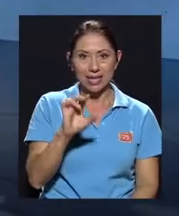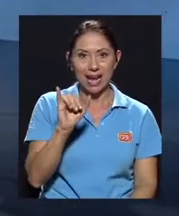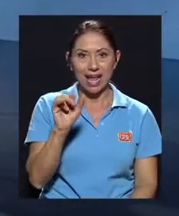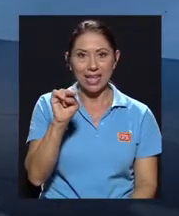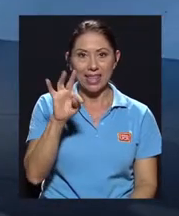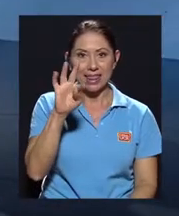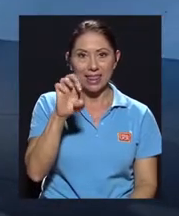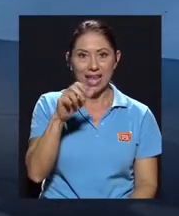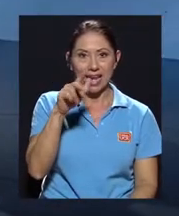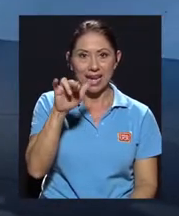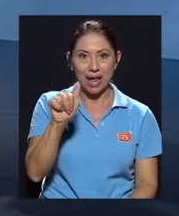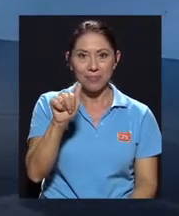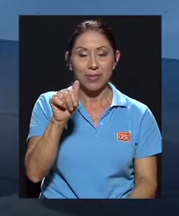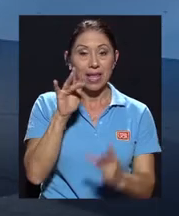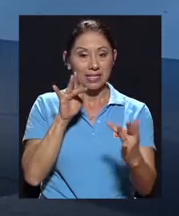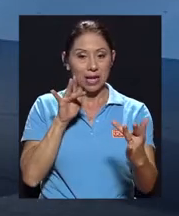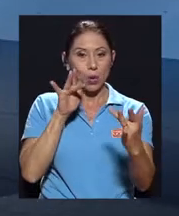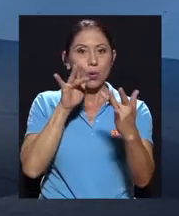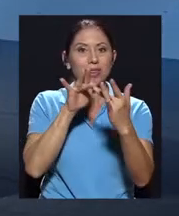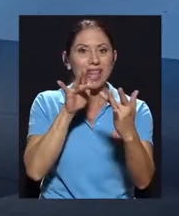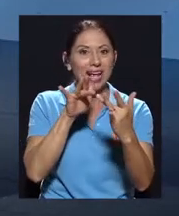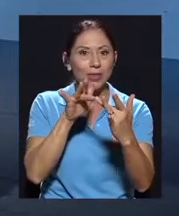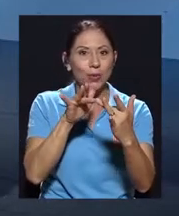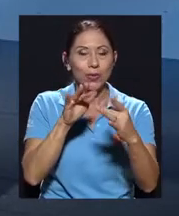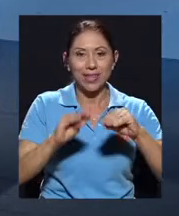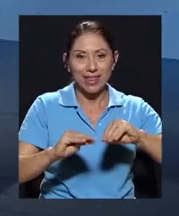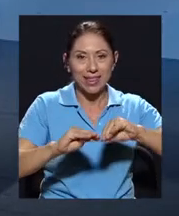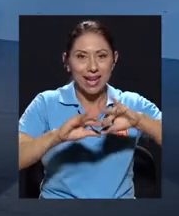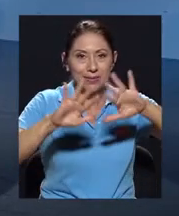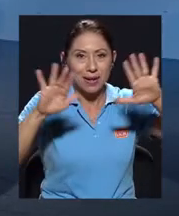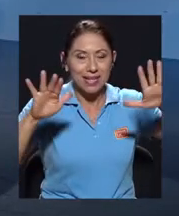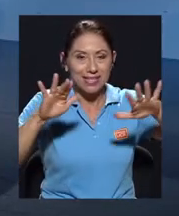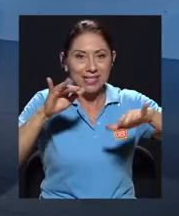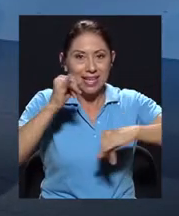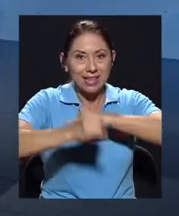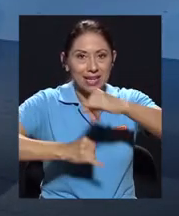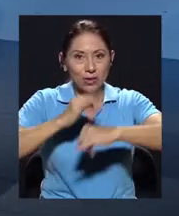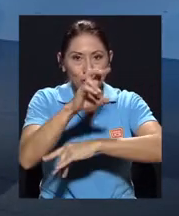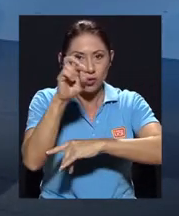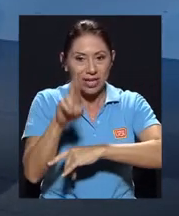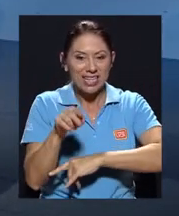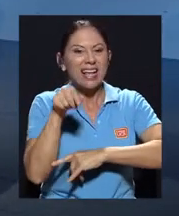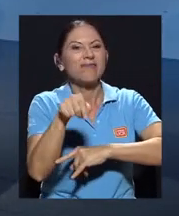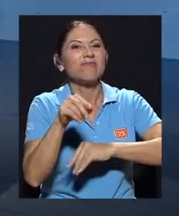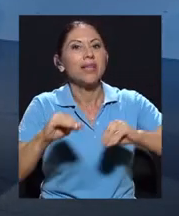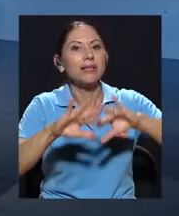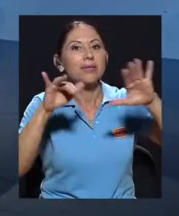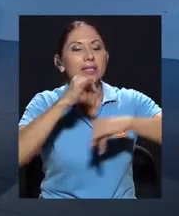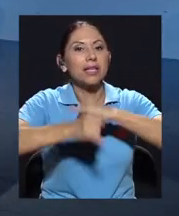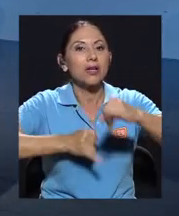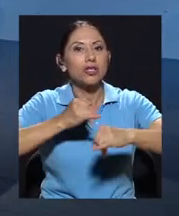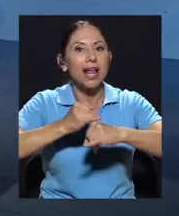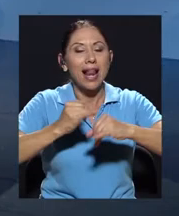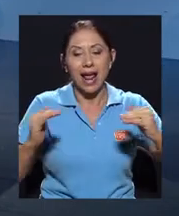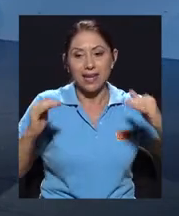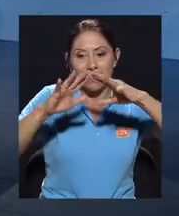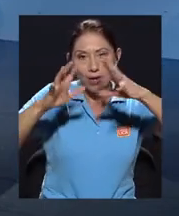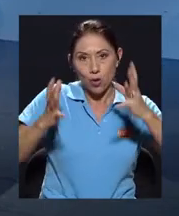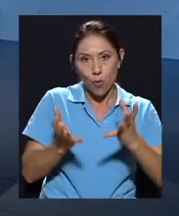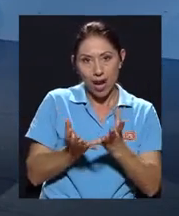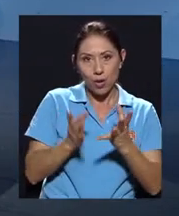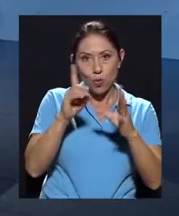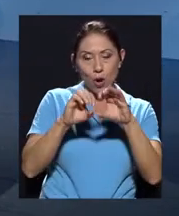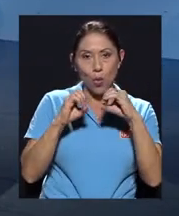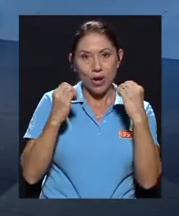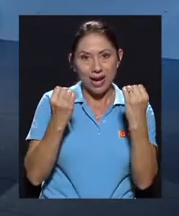contacto de Transparencia Internacional en Costa Rica. Transparencia Internacional es una organización a nivel global que lucha contra la corrupción y